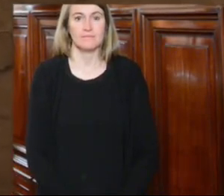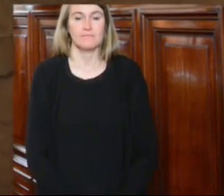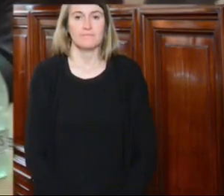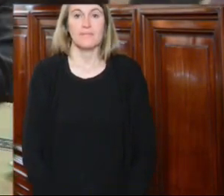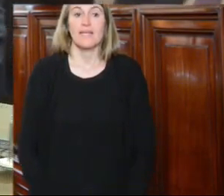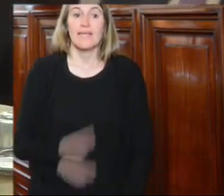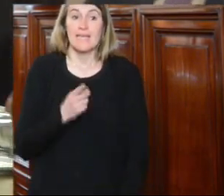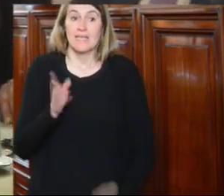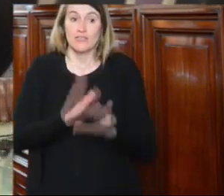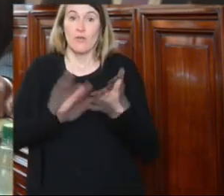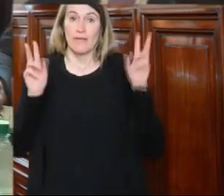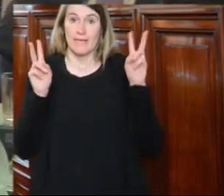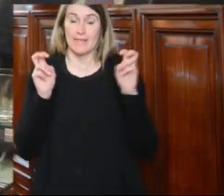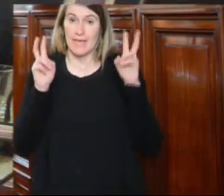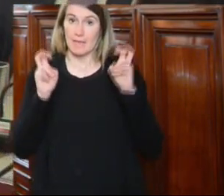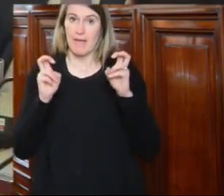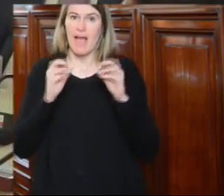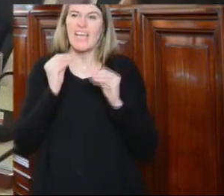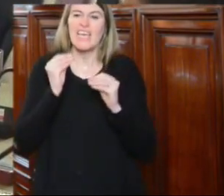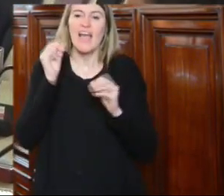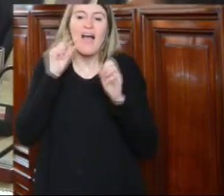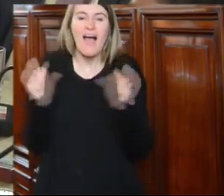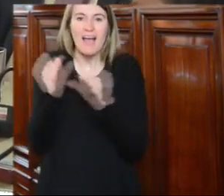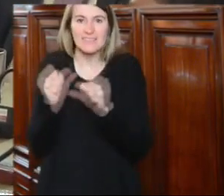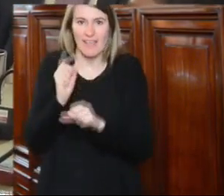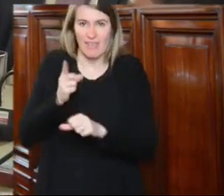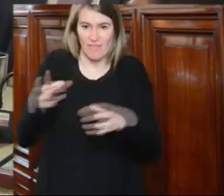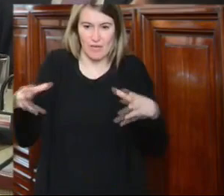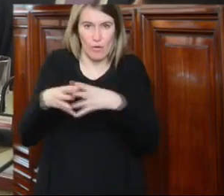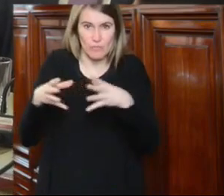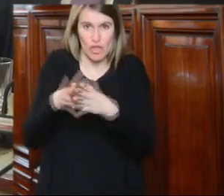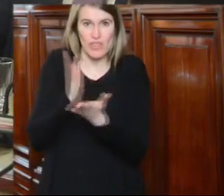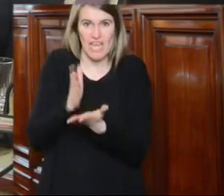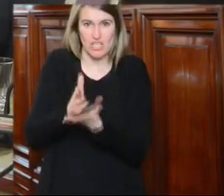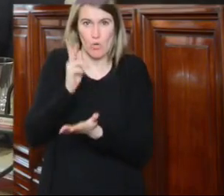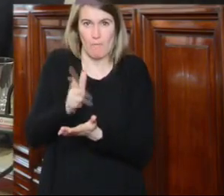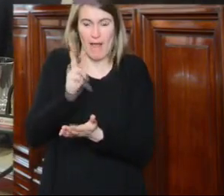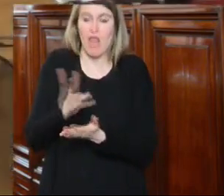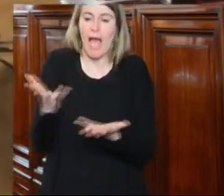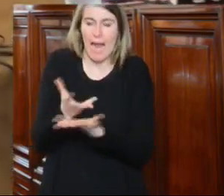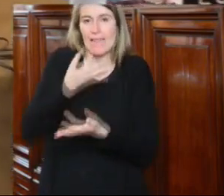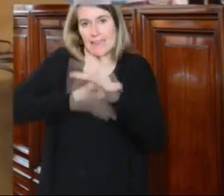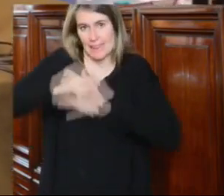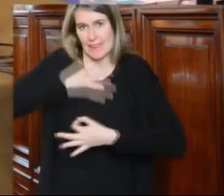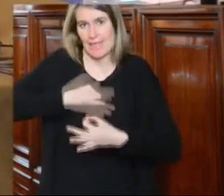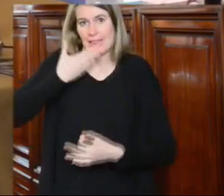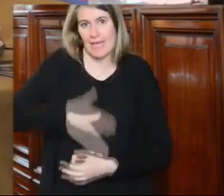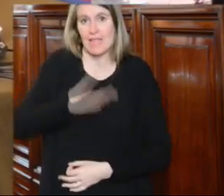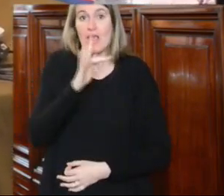con relación a las competencias de la institución nacional de derechos humanos quedó clara con la exposición del doctor Faropa